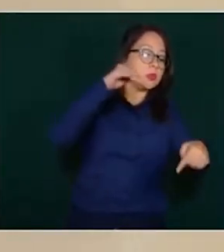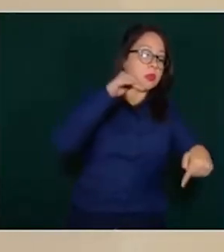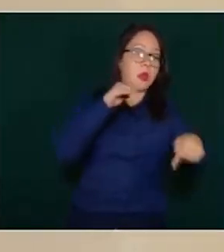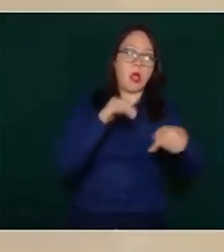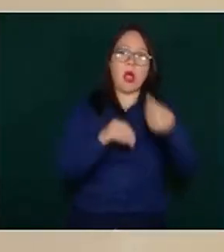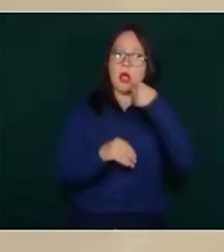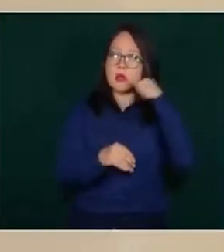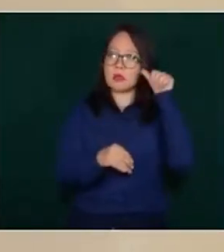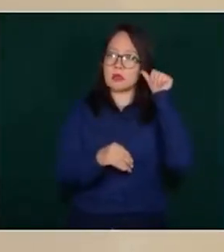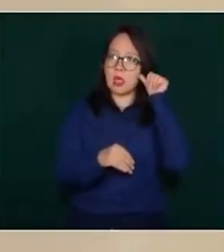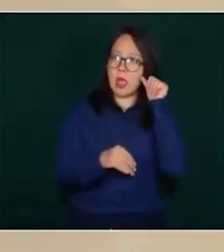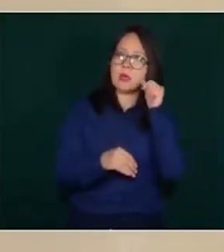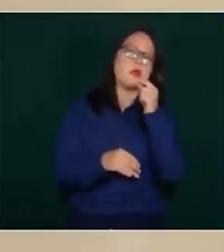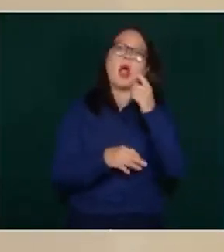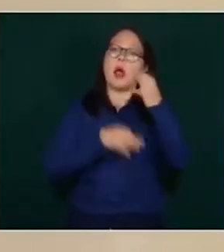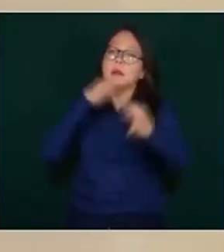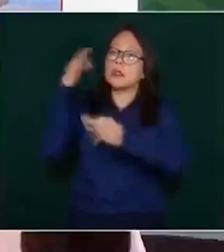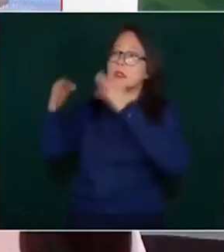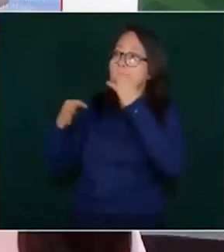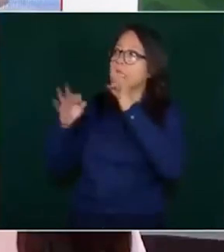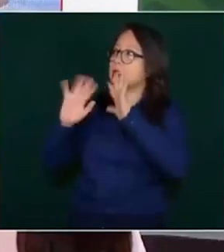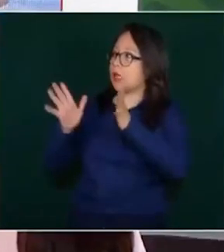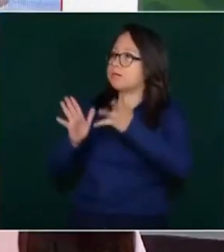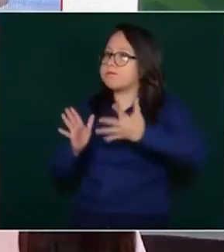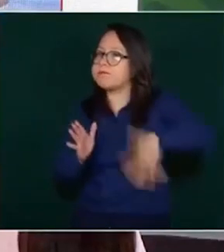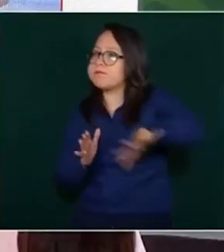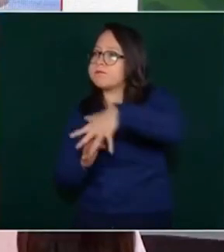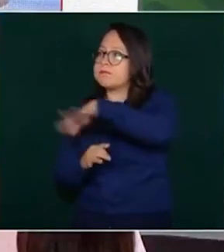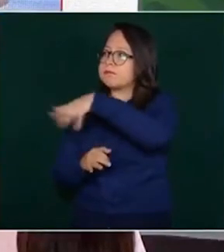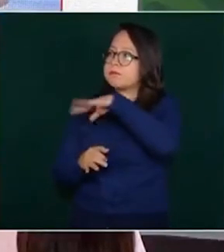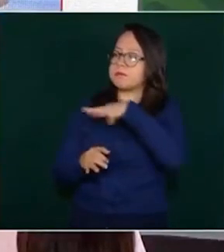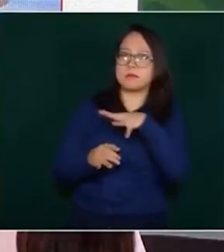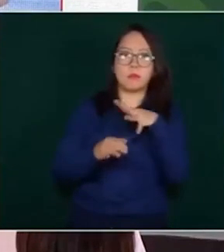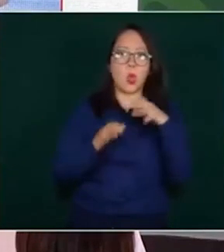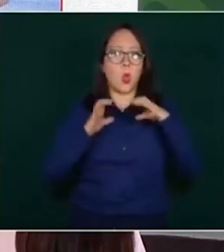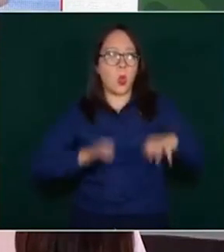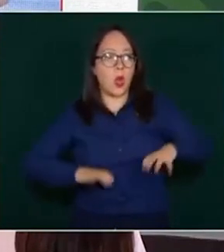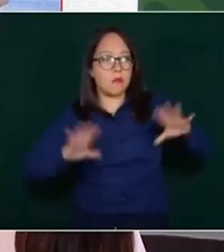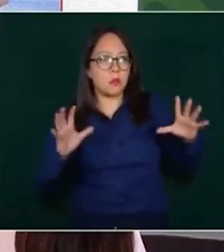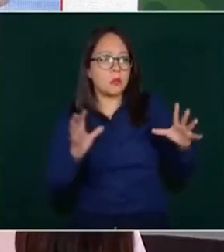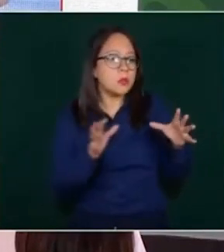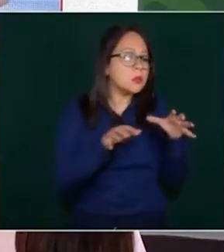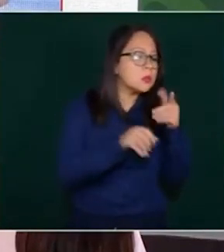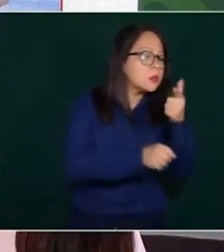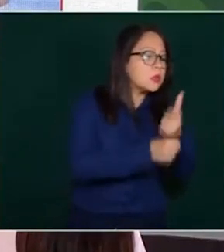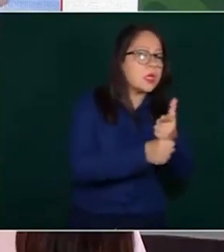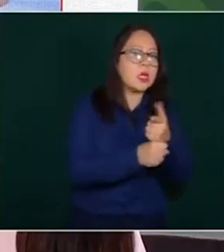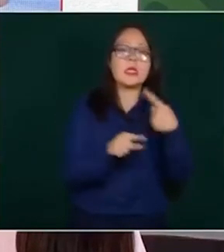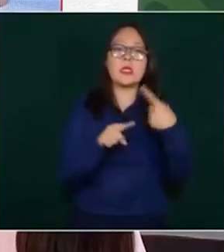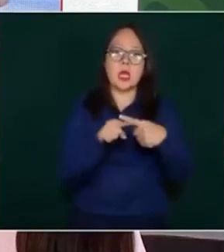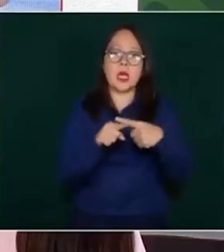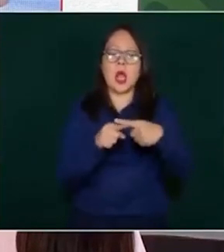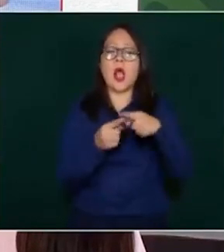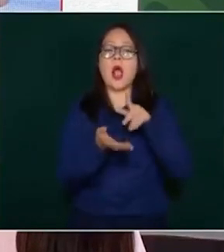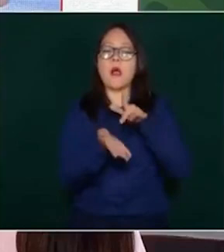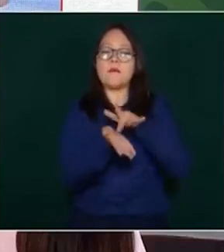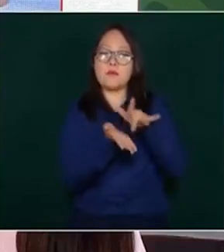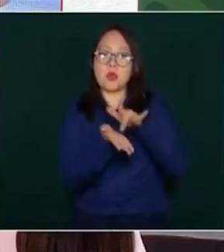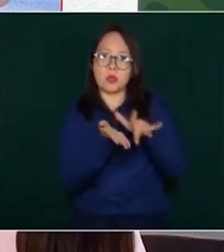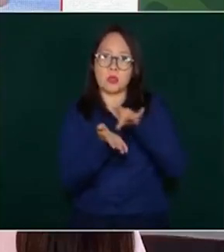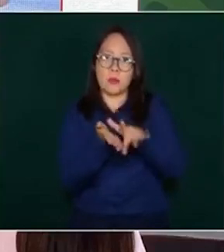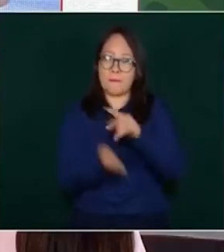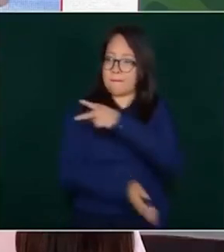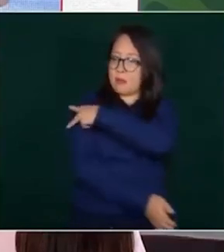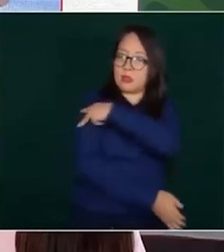para la recuperación del cuerpo con apoyo de protección civil del Estado, y que esto